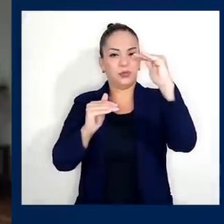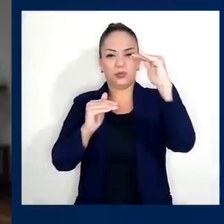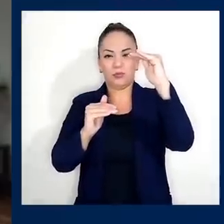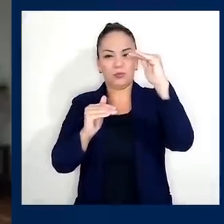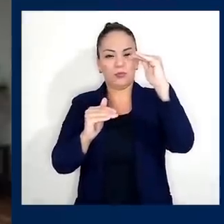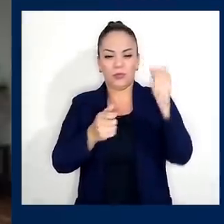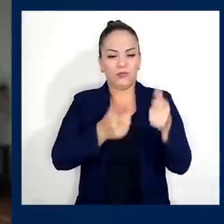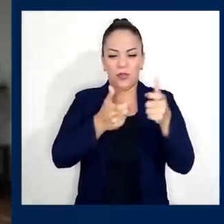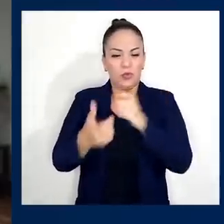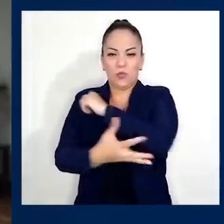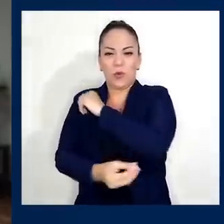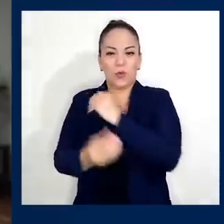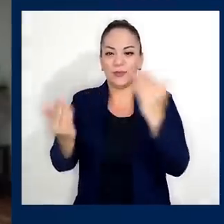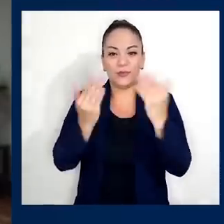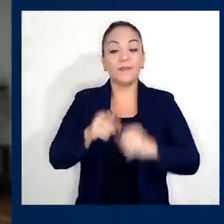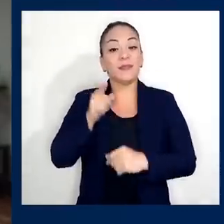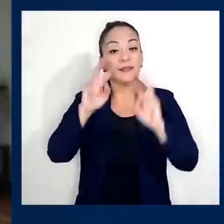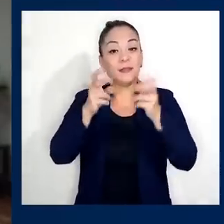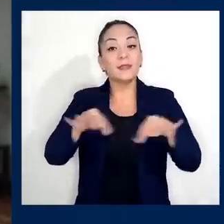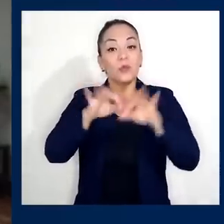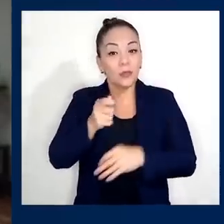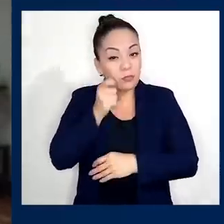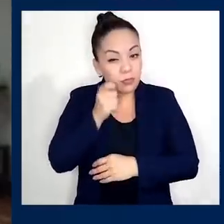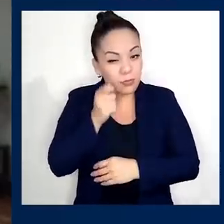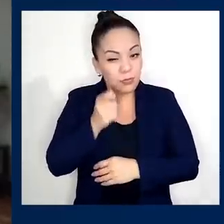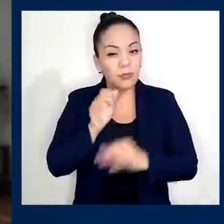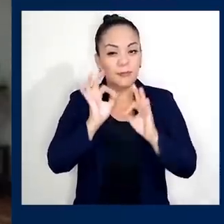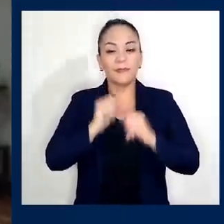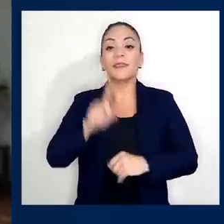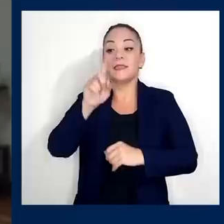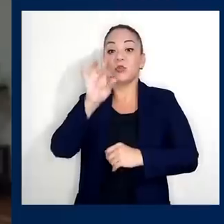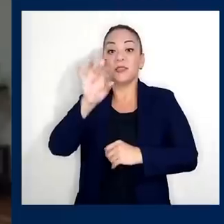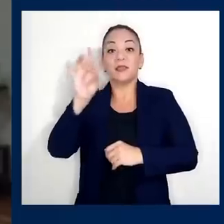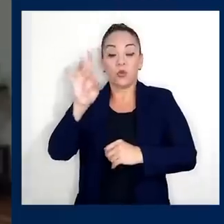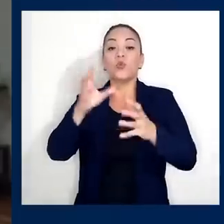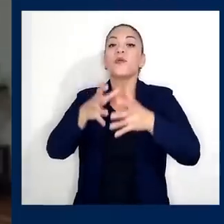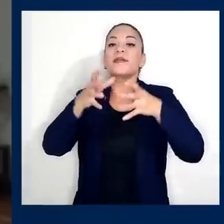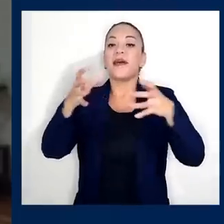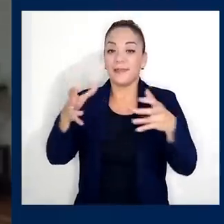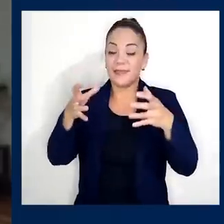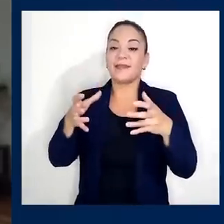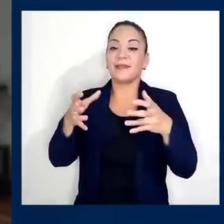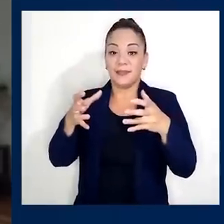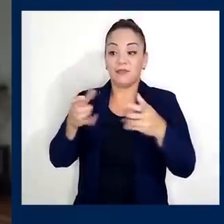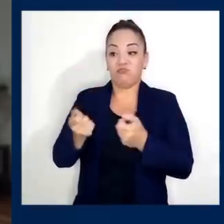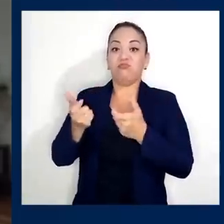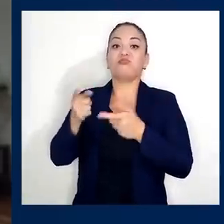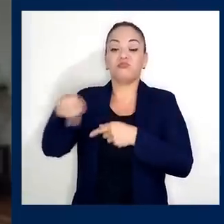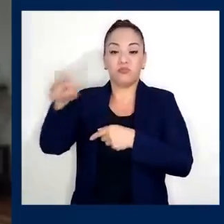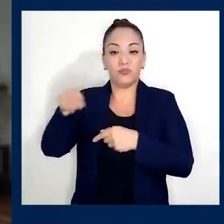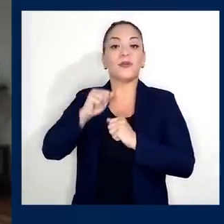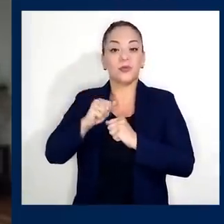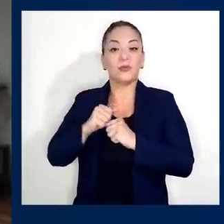por ver con lupa los 188 grandes contribuyentes que tienen años de declarar